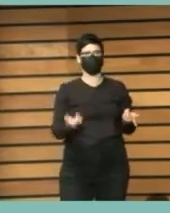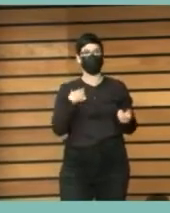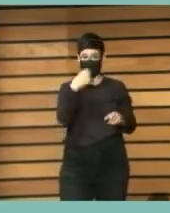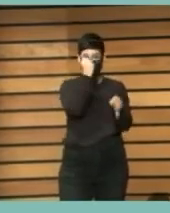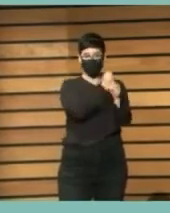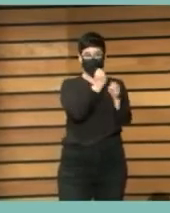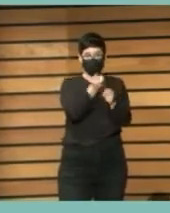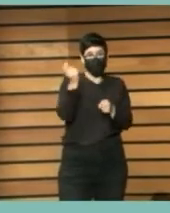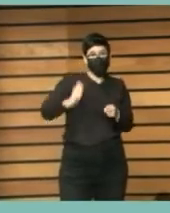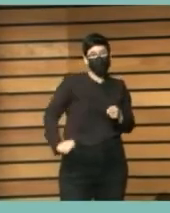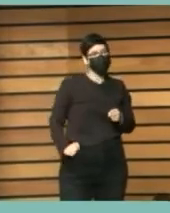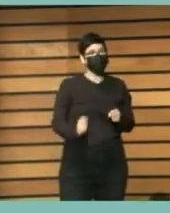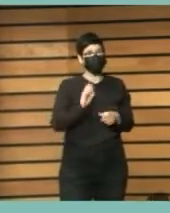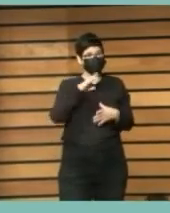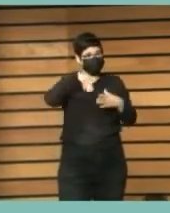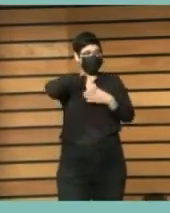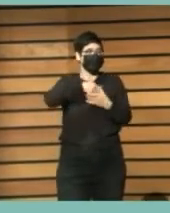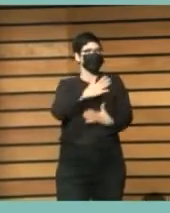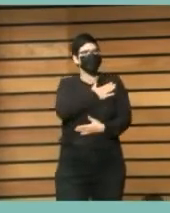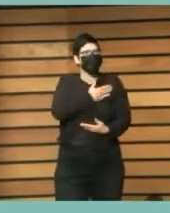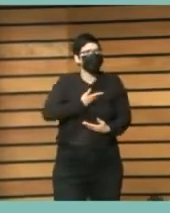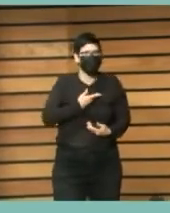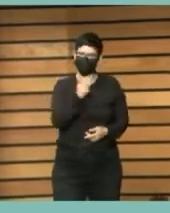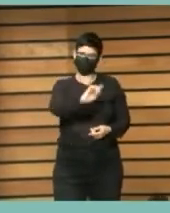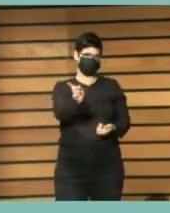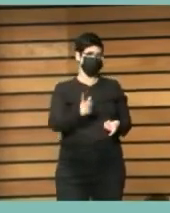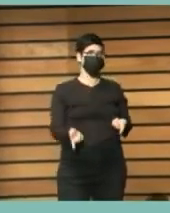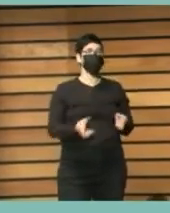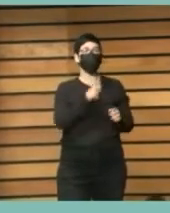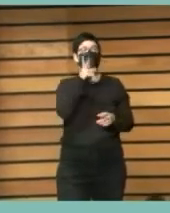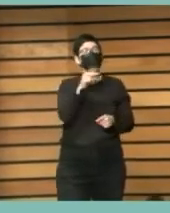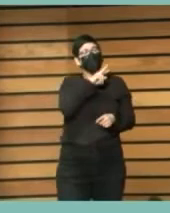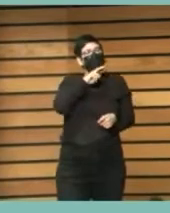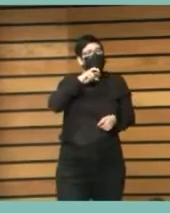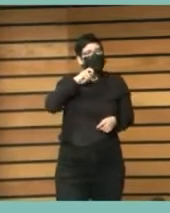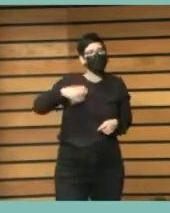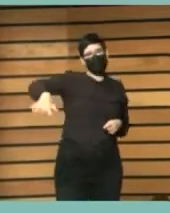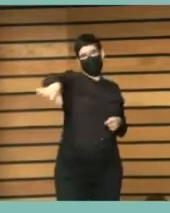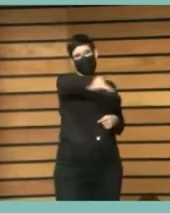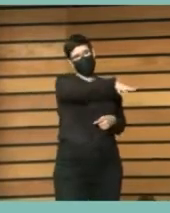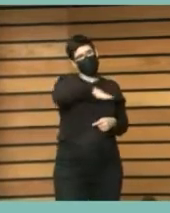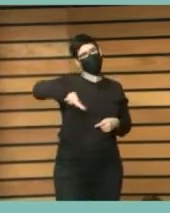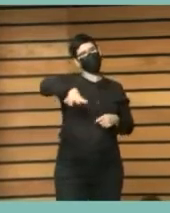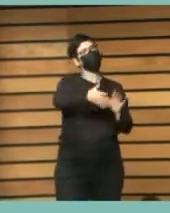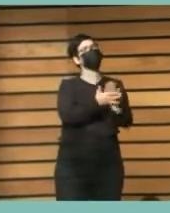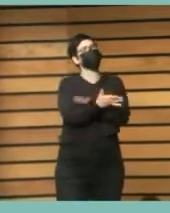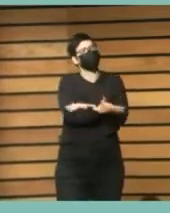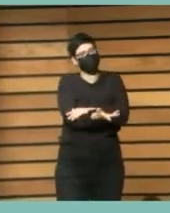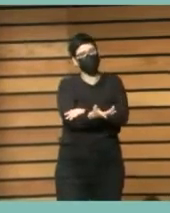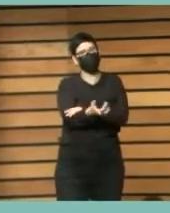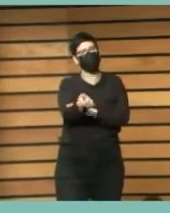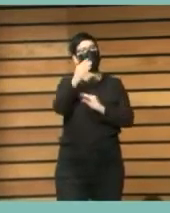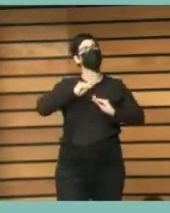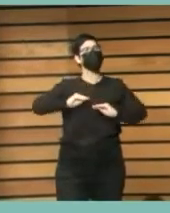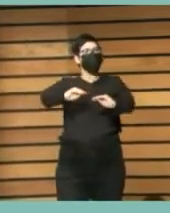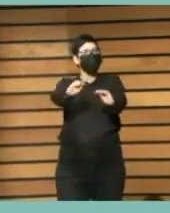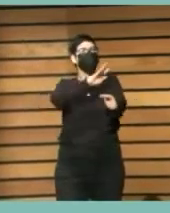el valor realmente que puede tener una biblioteca dentro de una comunidad local es que esa comunidad la experimente como suya